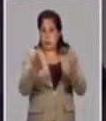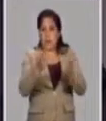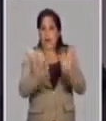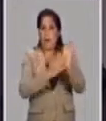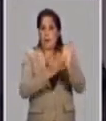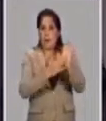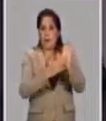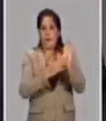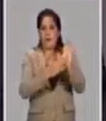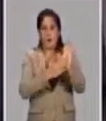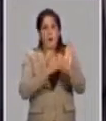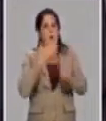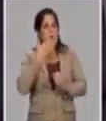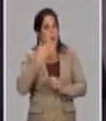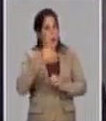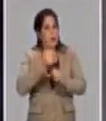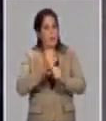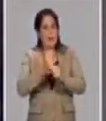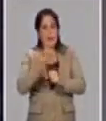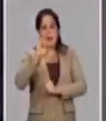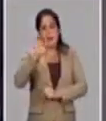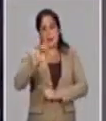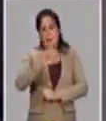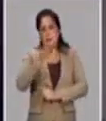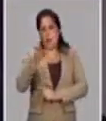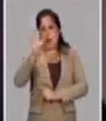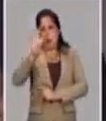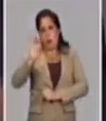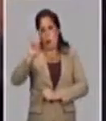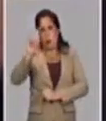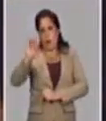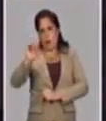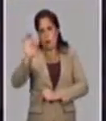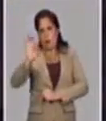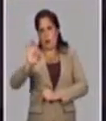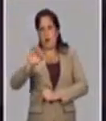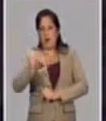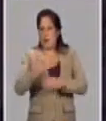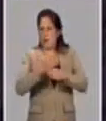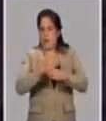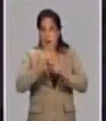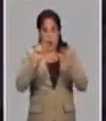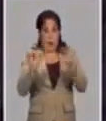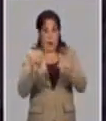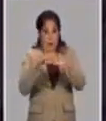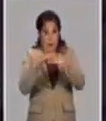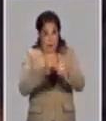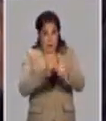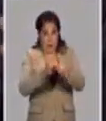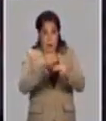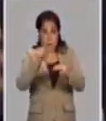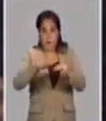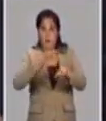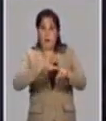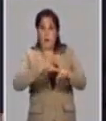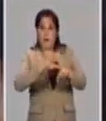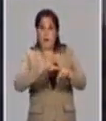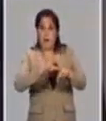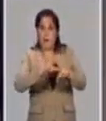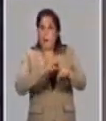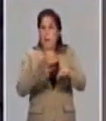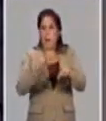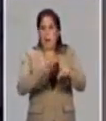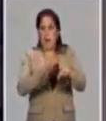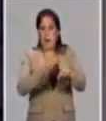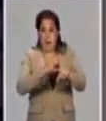mostrado una eficacia entre un 70 y 90%. Quiere decir que reducen la tasa de incidencia